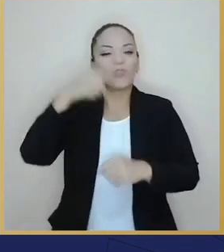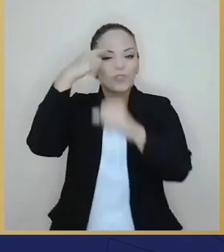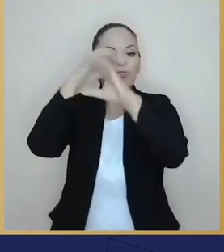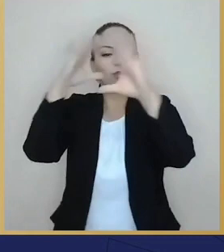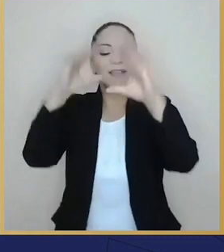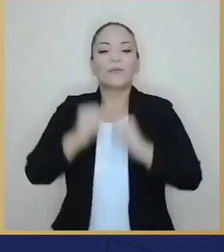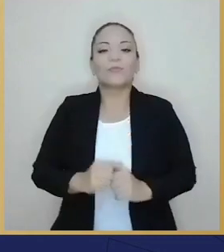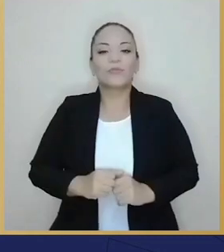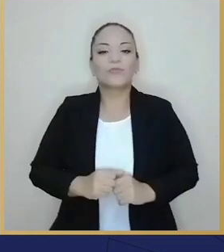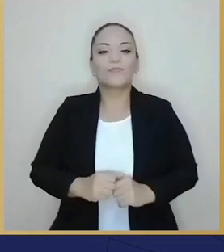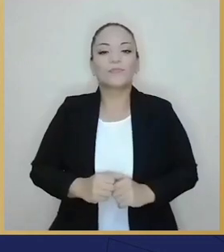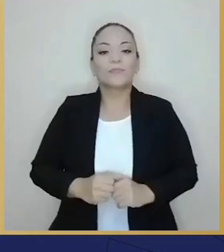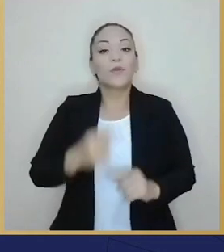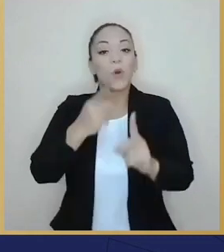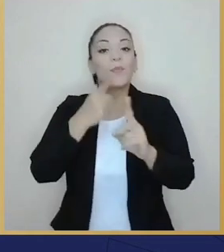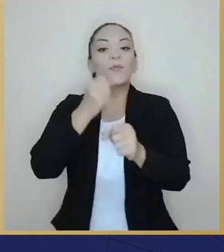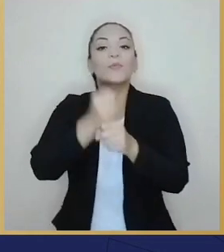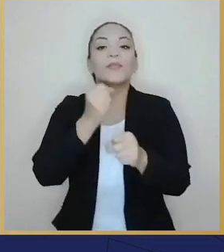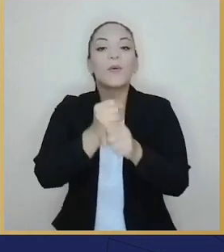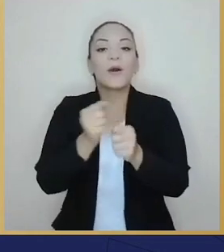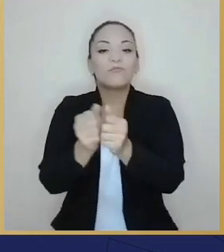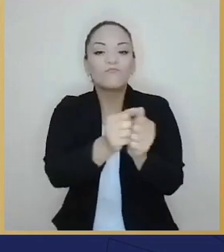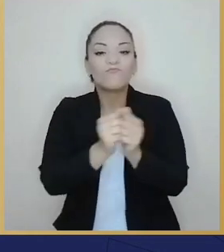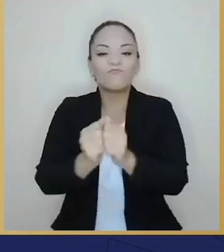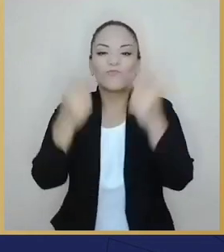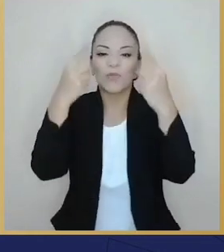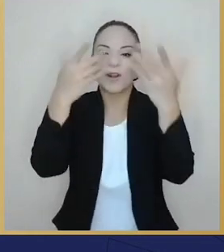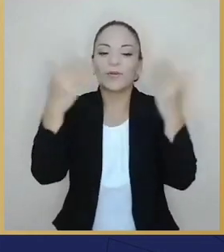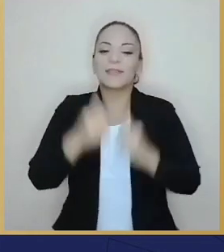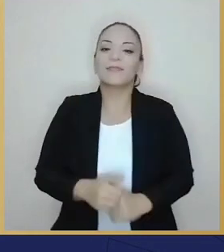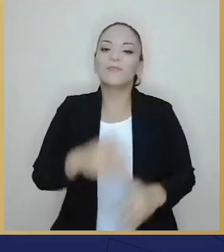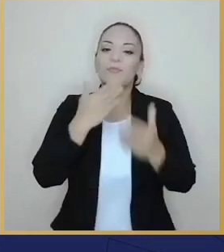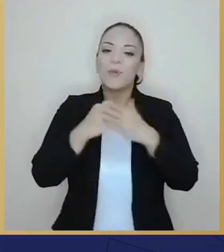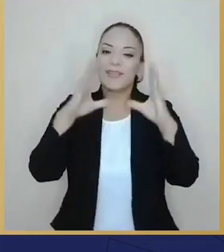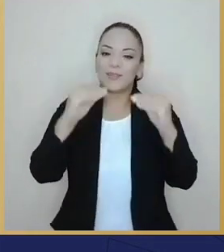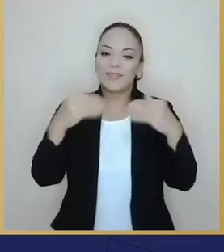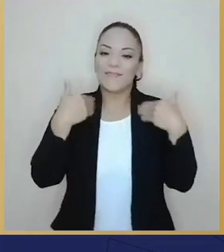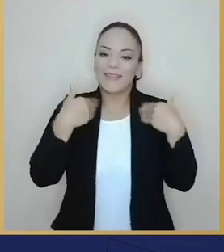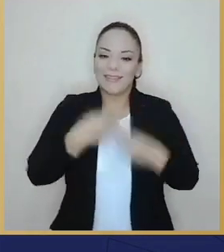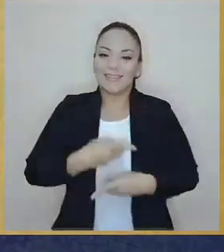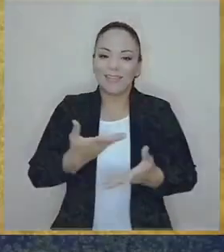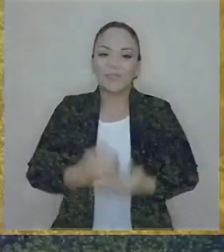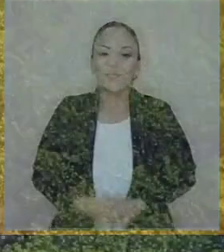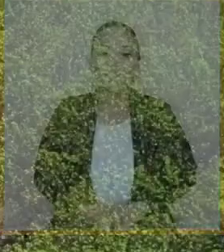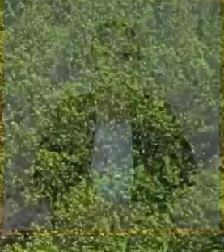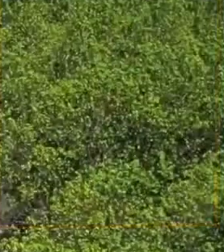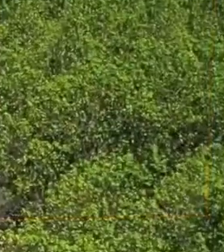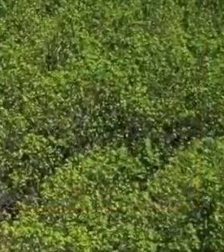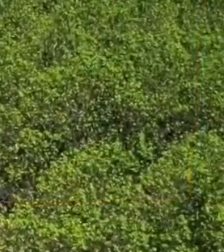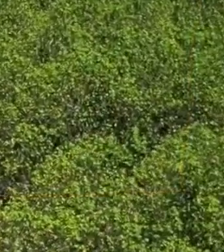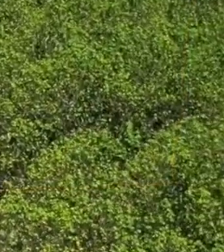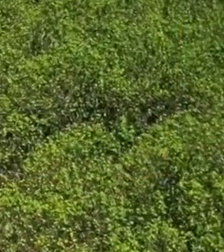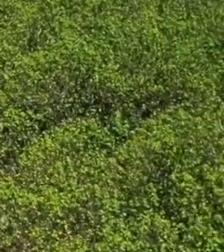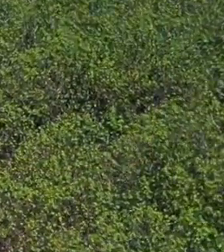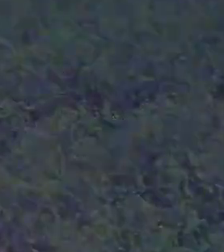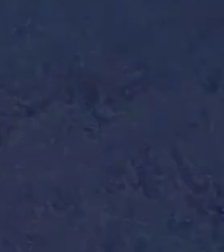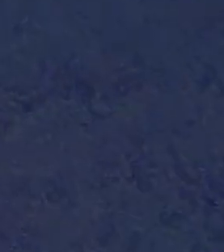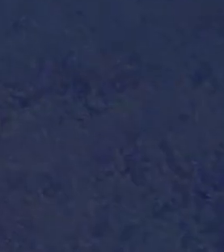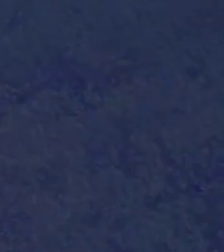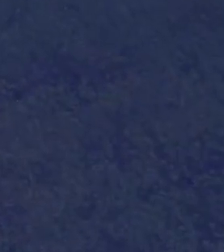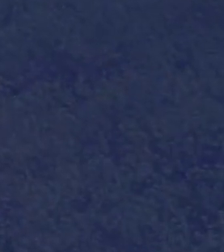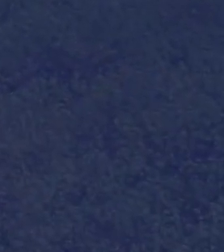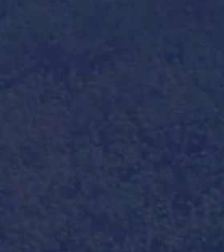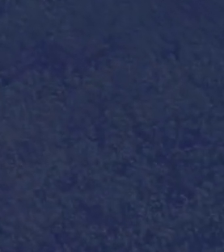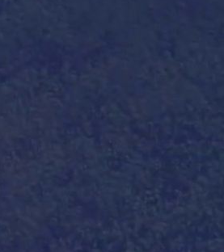Rica que anhelamos, es querer y trabajar juntos para lograrla. Buenas noches, feliz descanso. Costa Rica tiene un